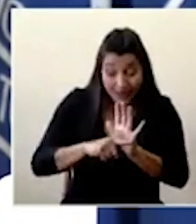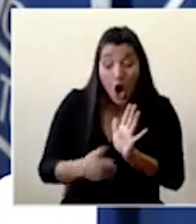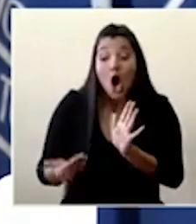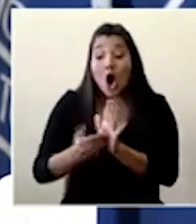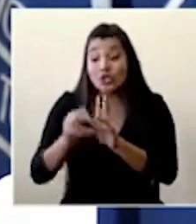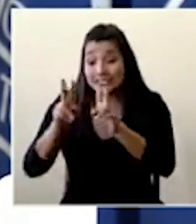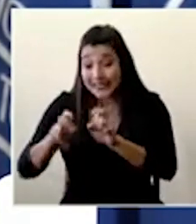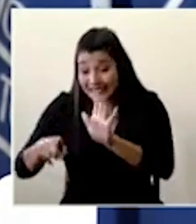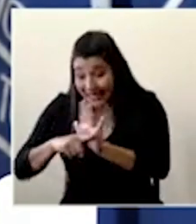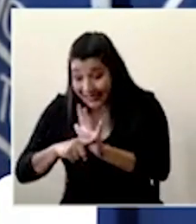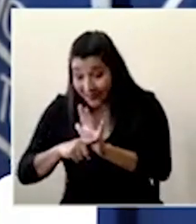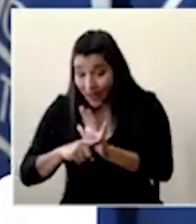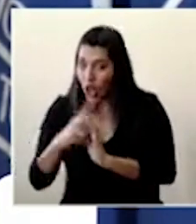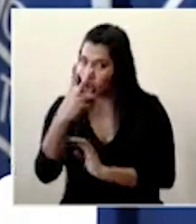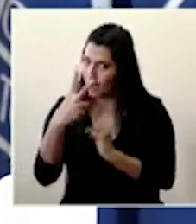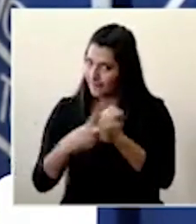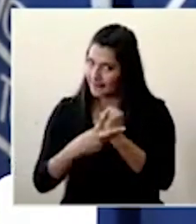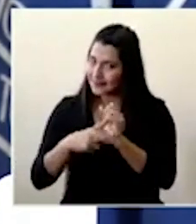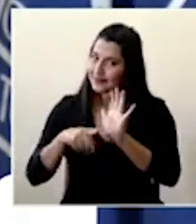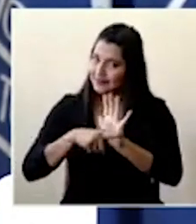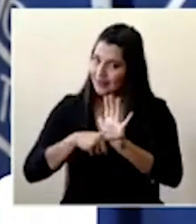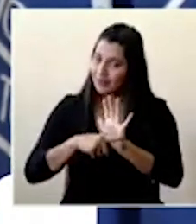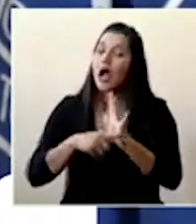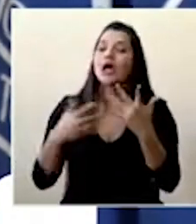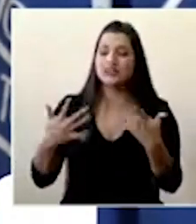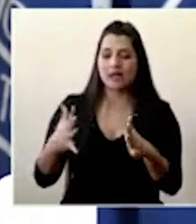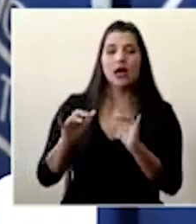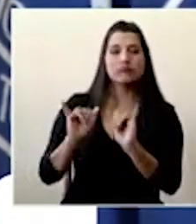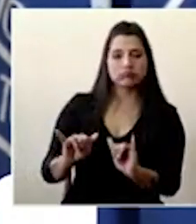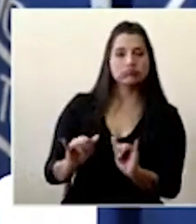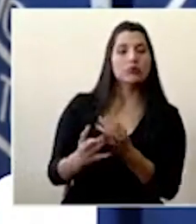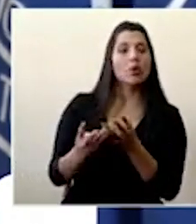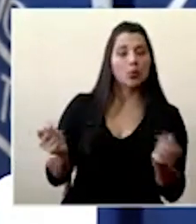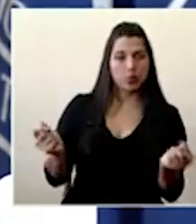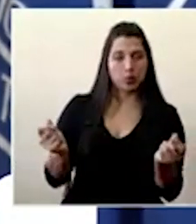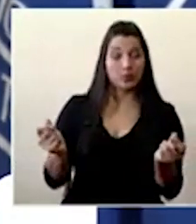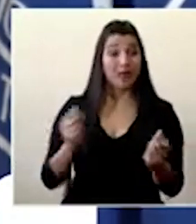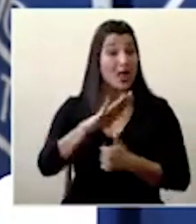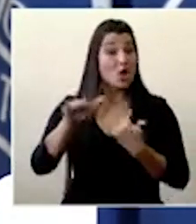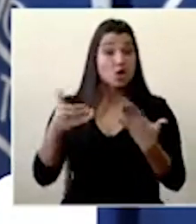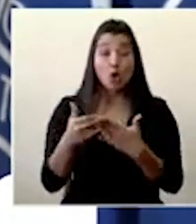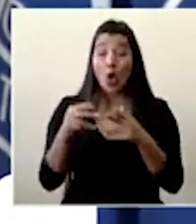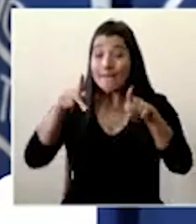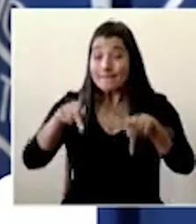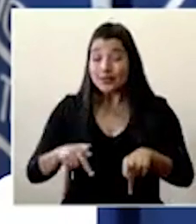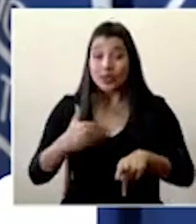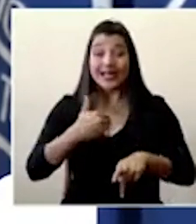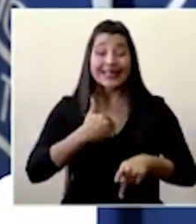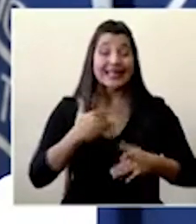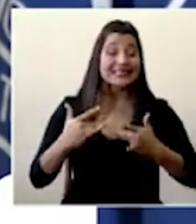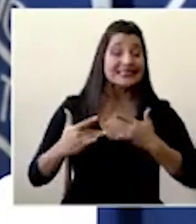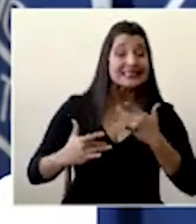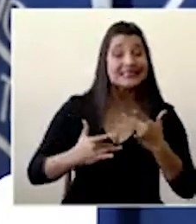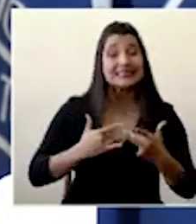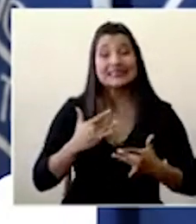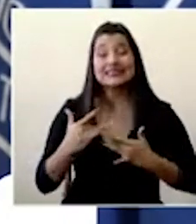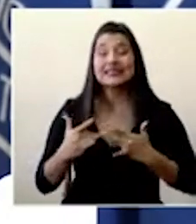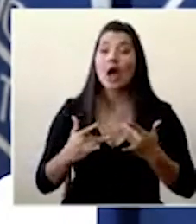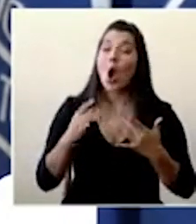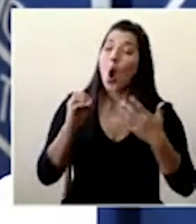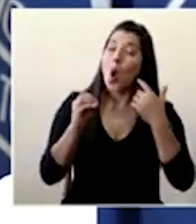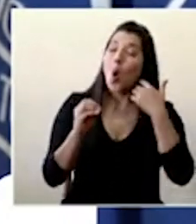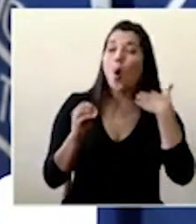de 24 horas todo paciente que tenga síntomas nexo epidemiológico o en este caso ya que incluso por un criterio clínico muy